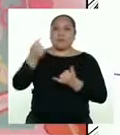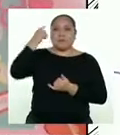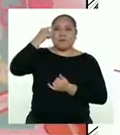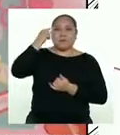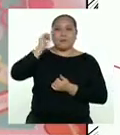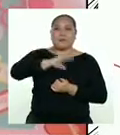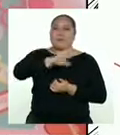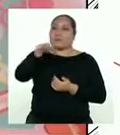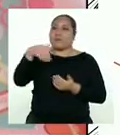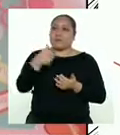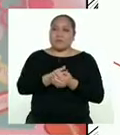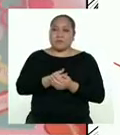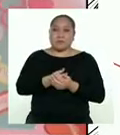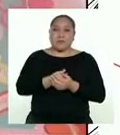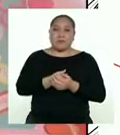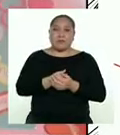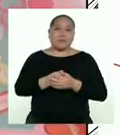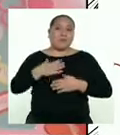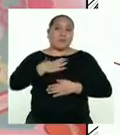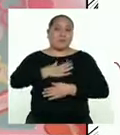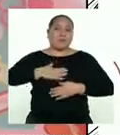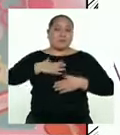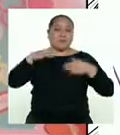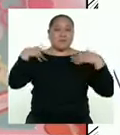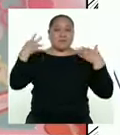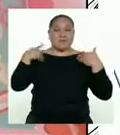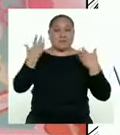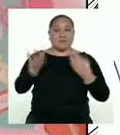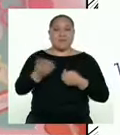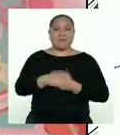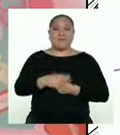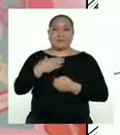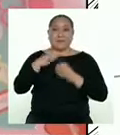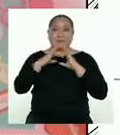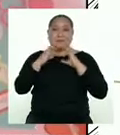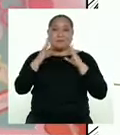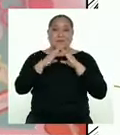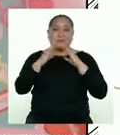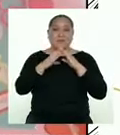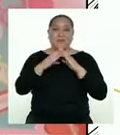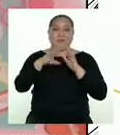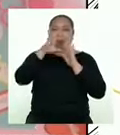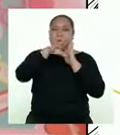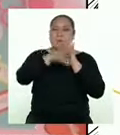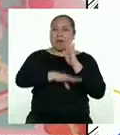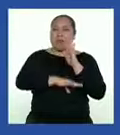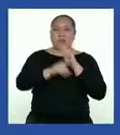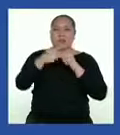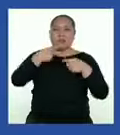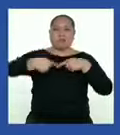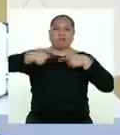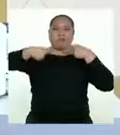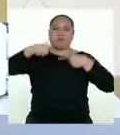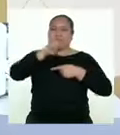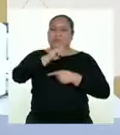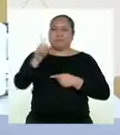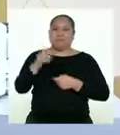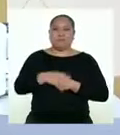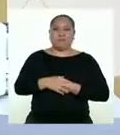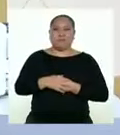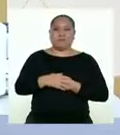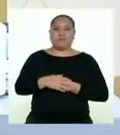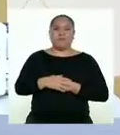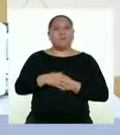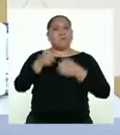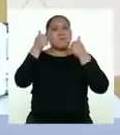todas y todos estaremos más contentos en mi casa y tendremos menos discusiones. Gracias. ¡Qué